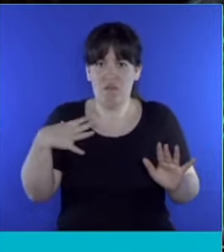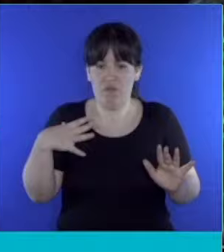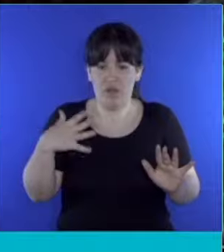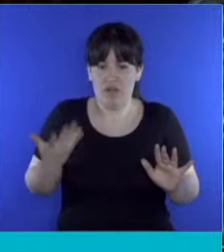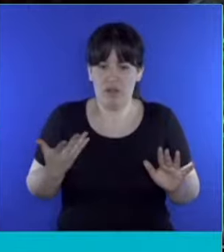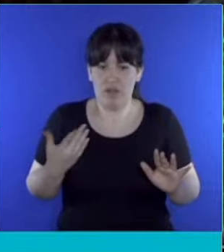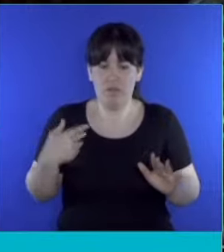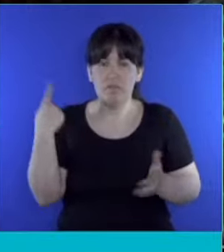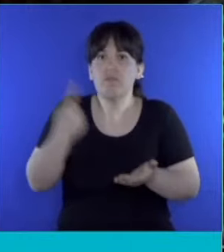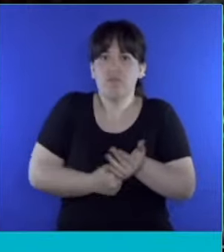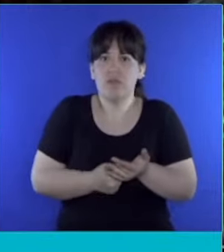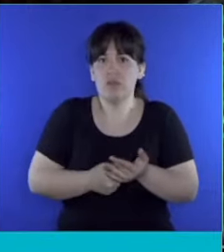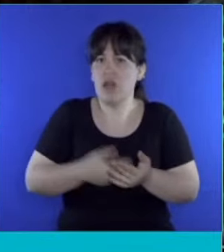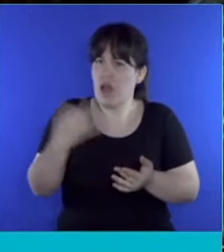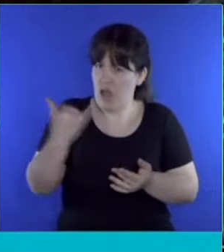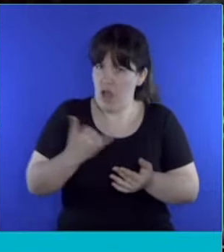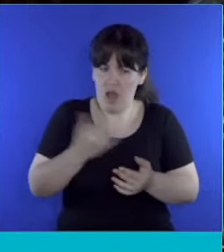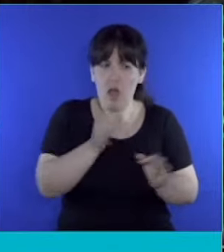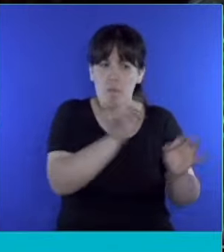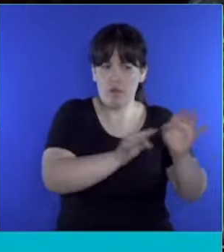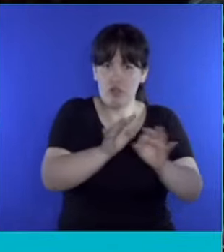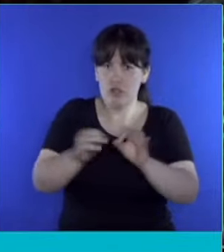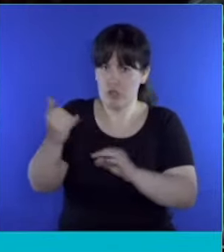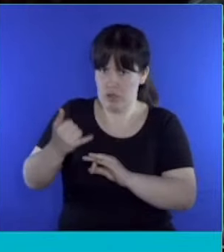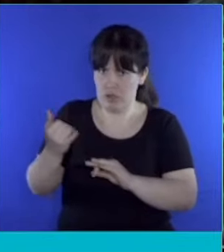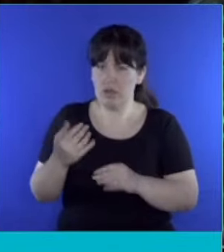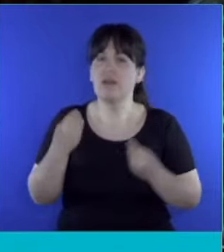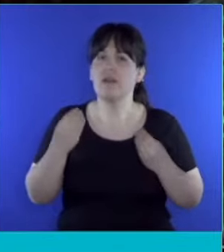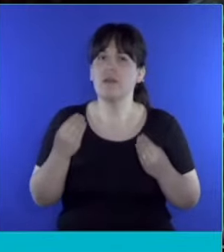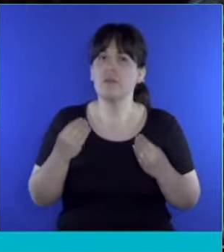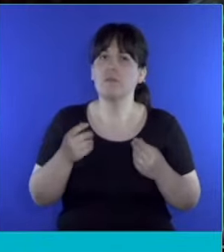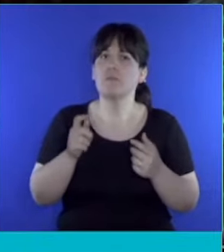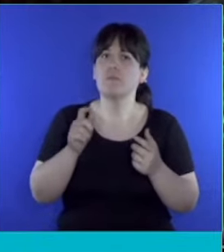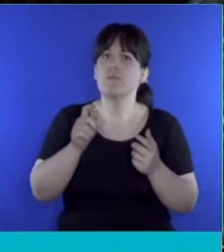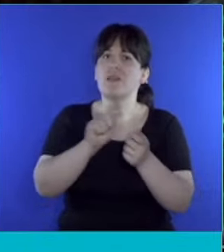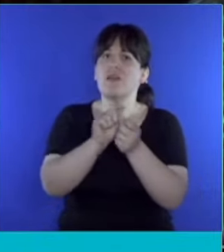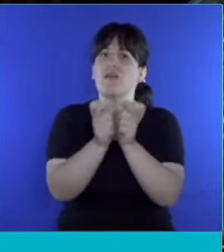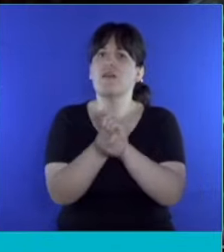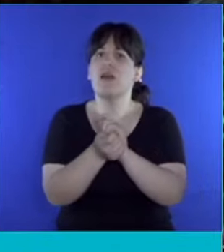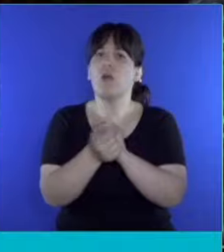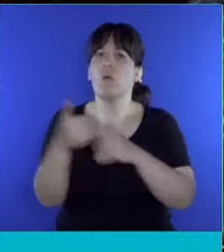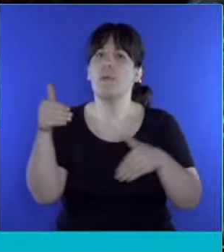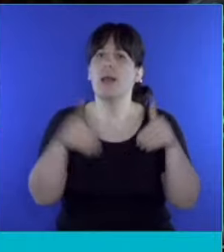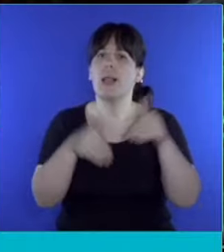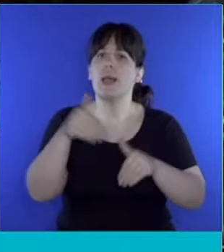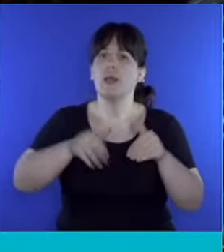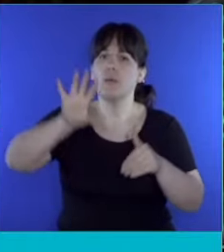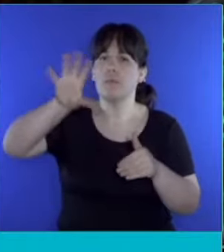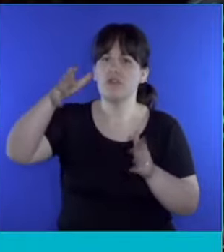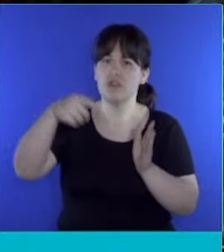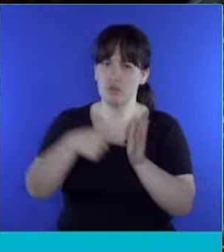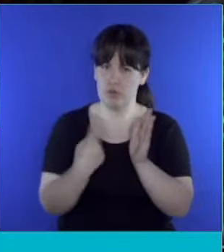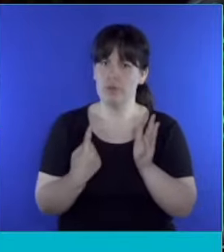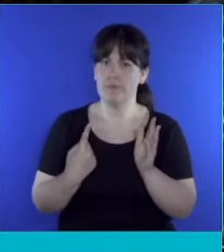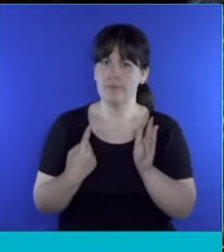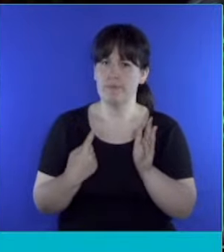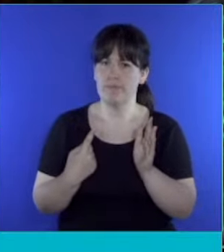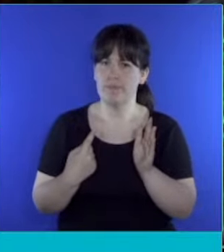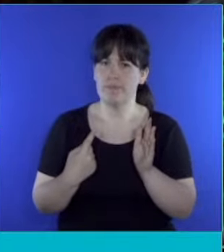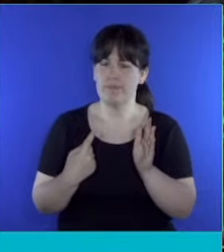pesar de que existen varios proyectos en esa dirección. Me refiero a la reforma electoral en la provincia de Buenos Aires.